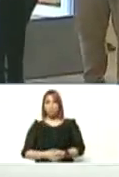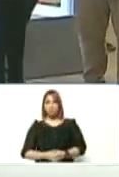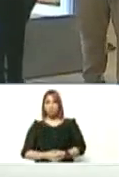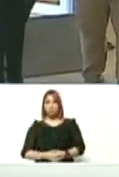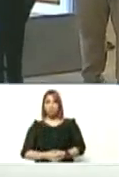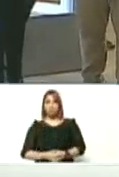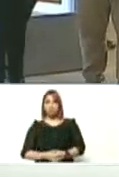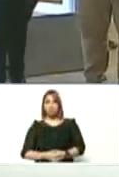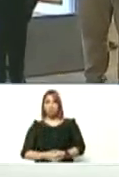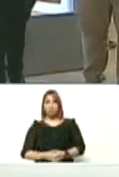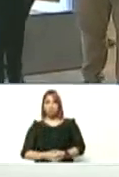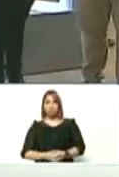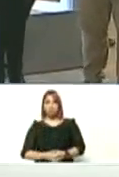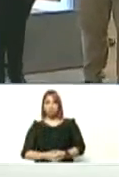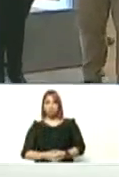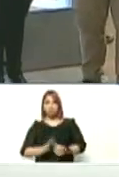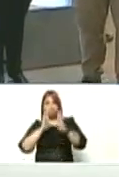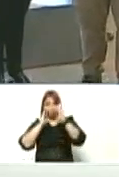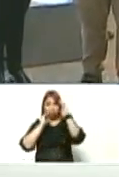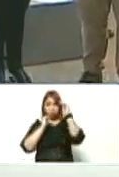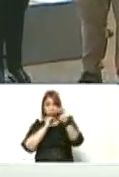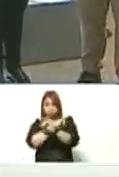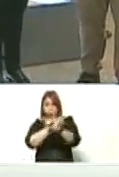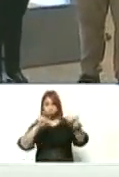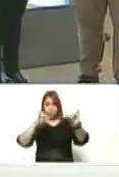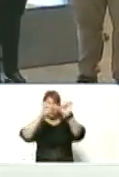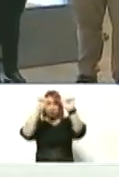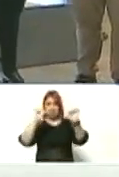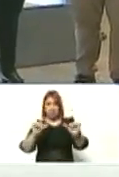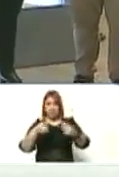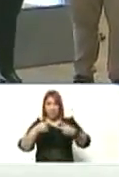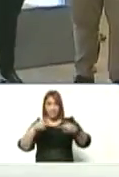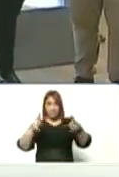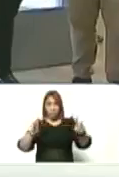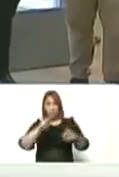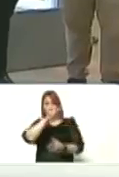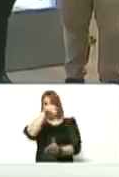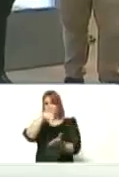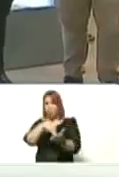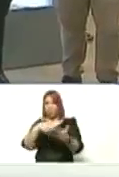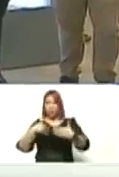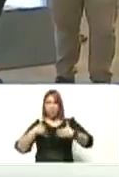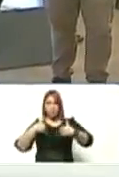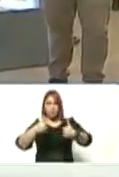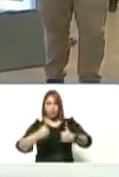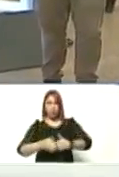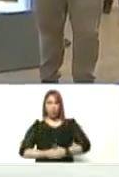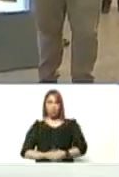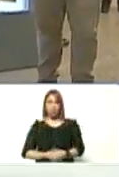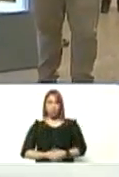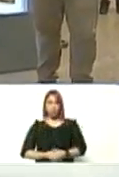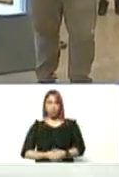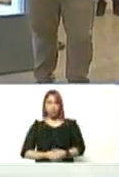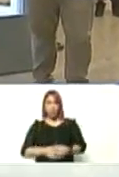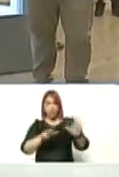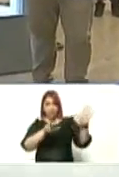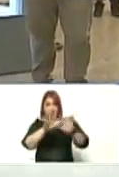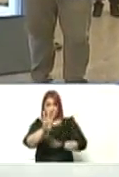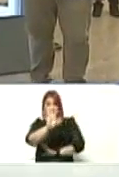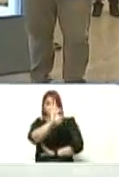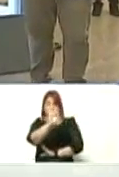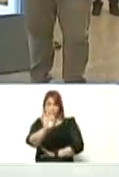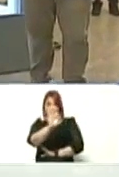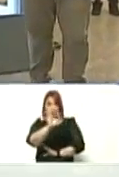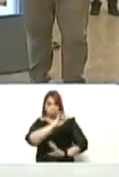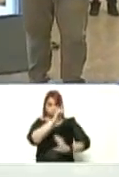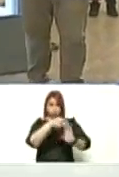bueno siendo atendidos en el sistema público nacional de salud el ochenta y cuatro por ciento